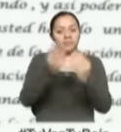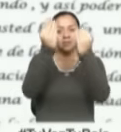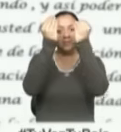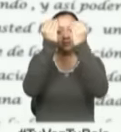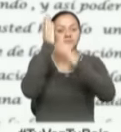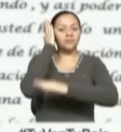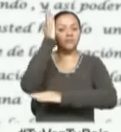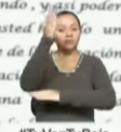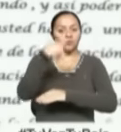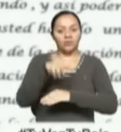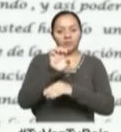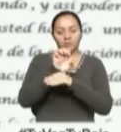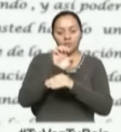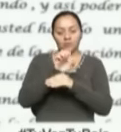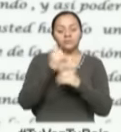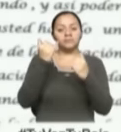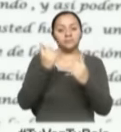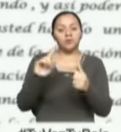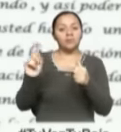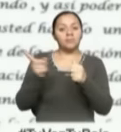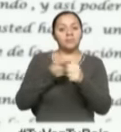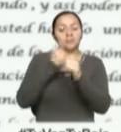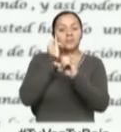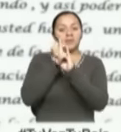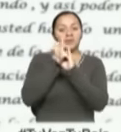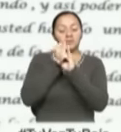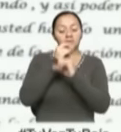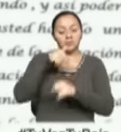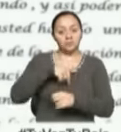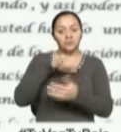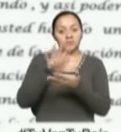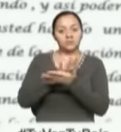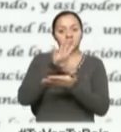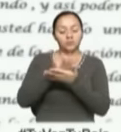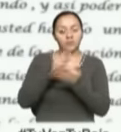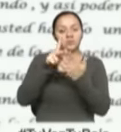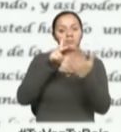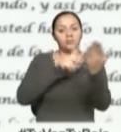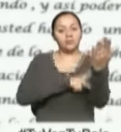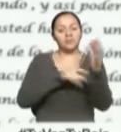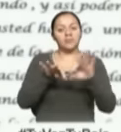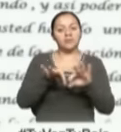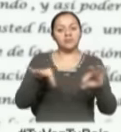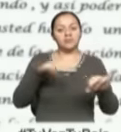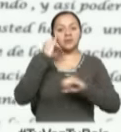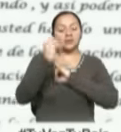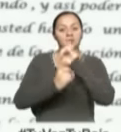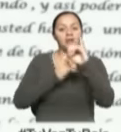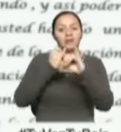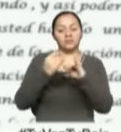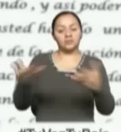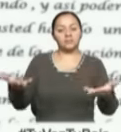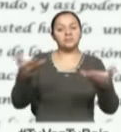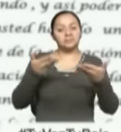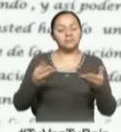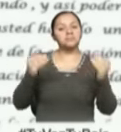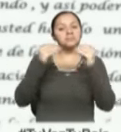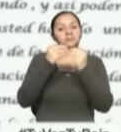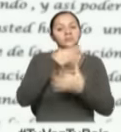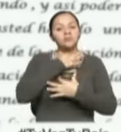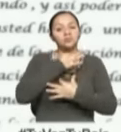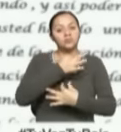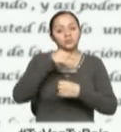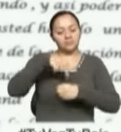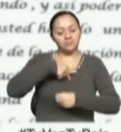futuro de la patria. Fuimos la primera institución del milenio en tener el programa de bachillerato internacional y ha sido un gran honor ser